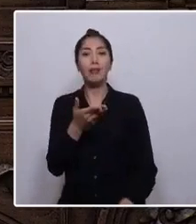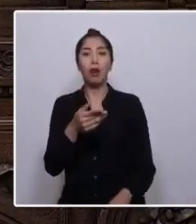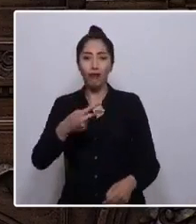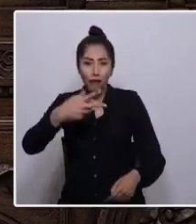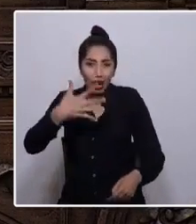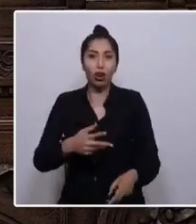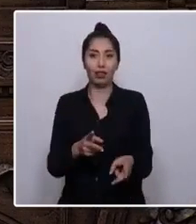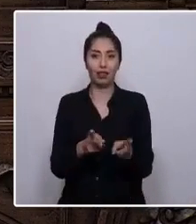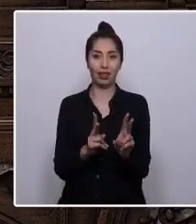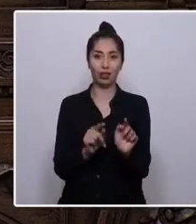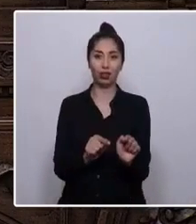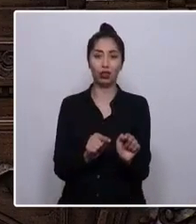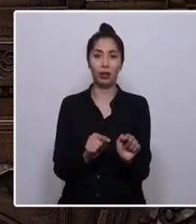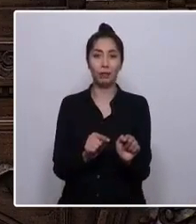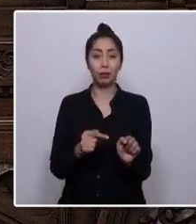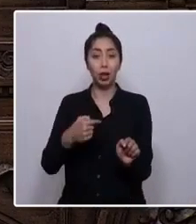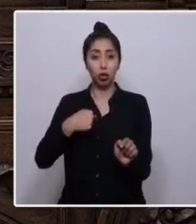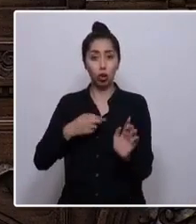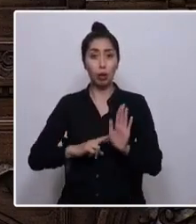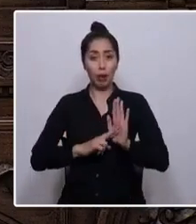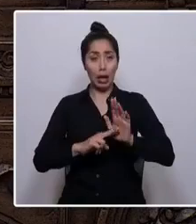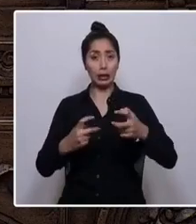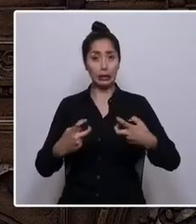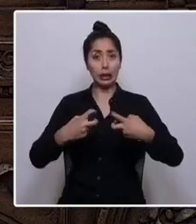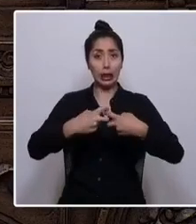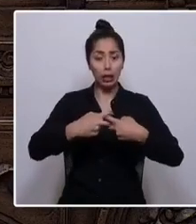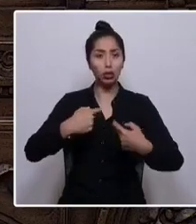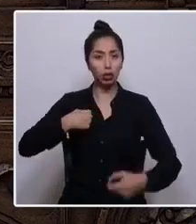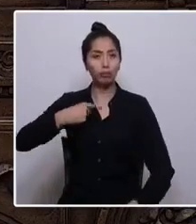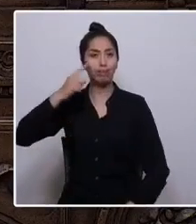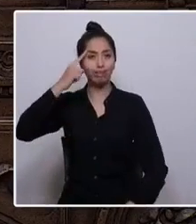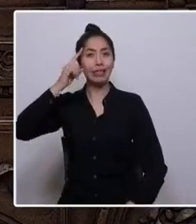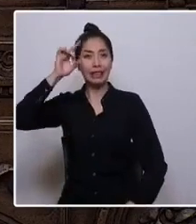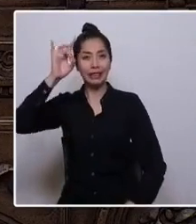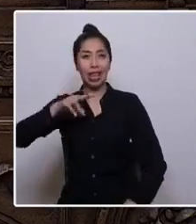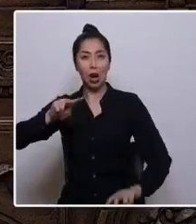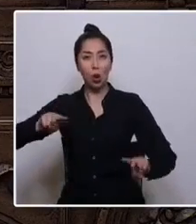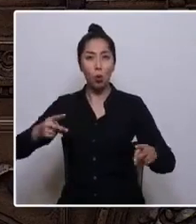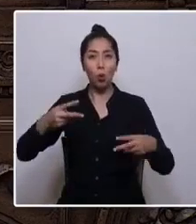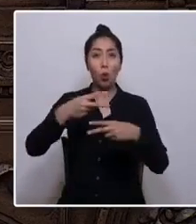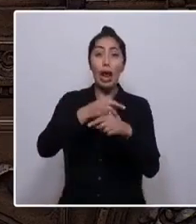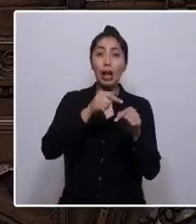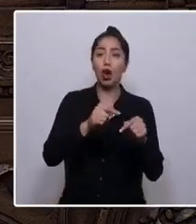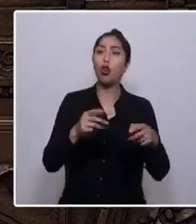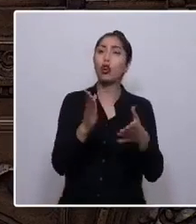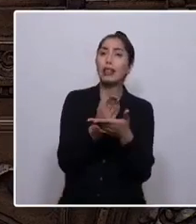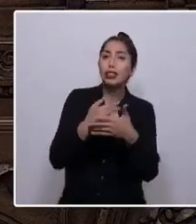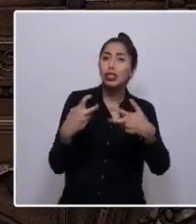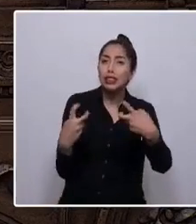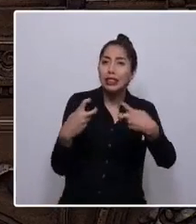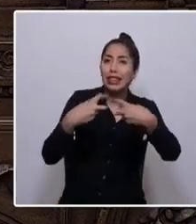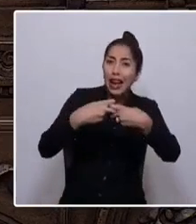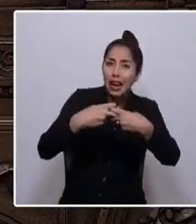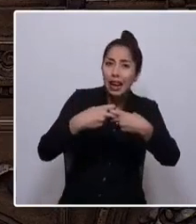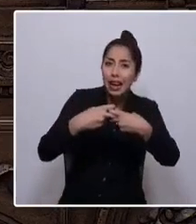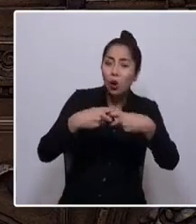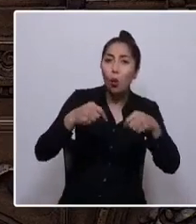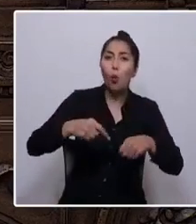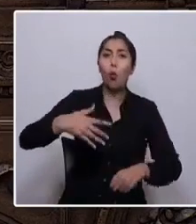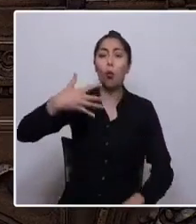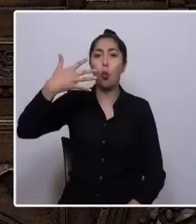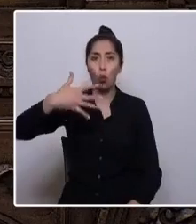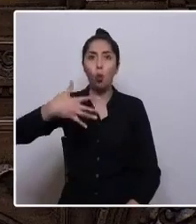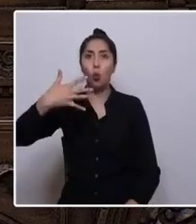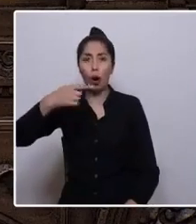dirigente sindical, reconozco que la huelga como derecho humano y la organización sindical jugaron un rol preponderante para las